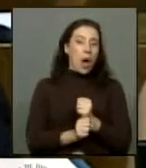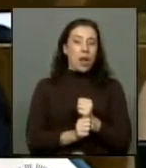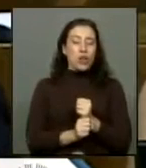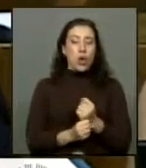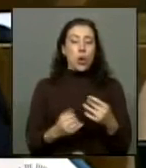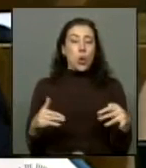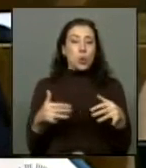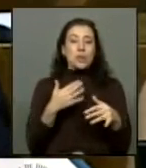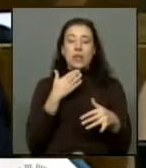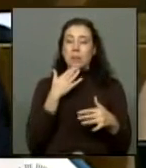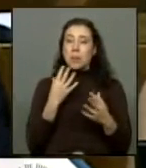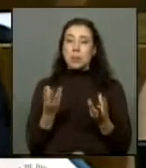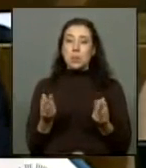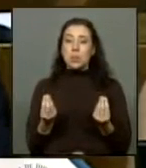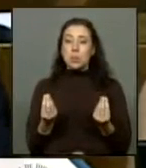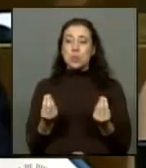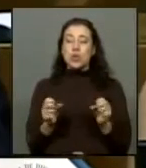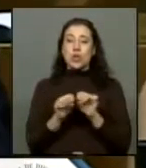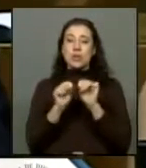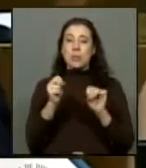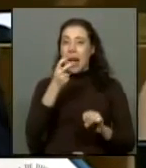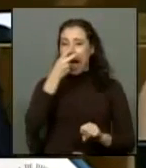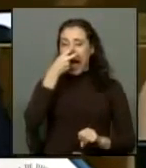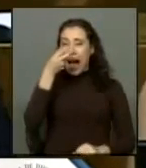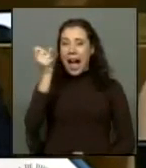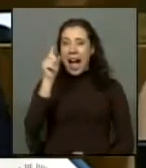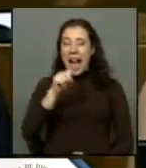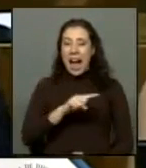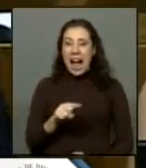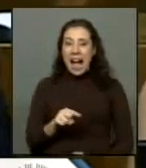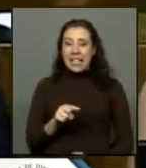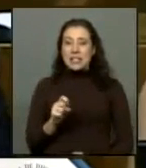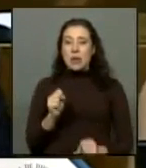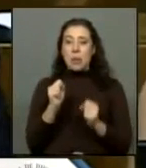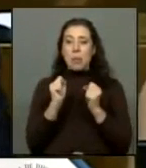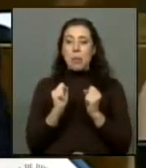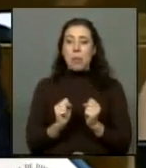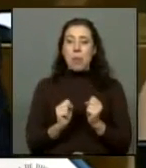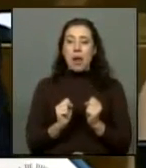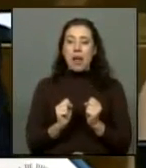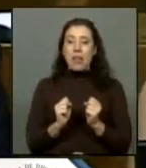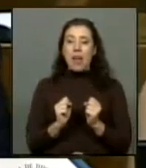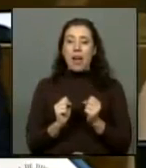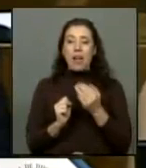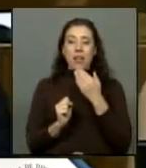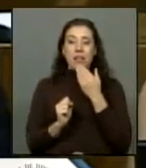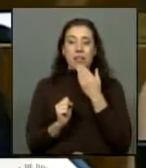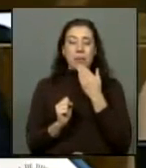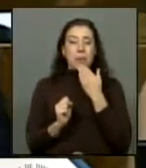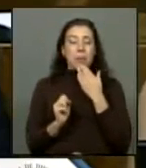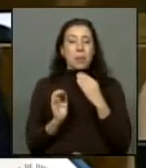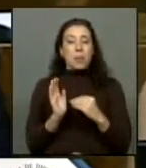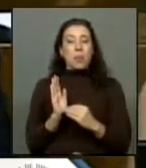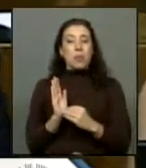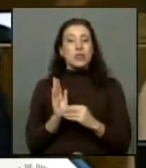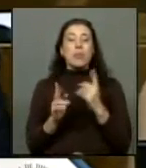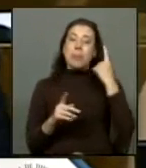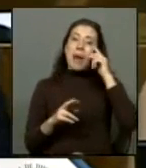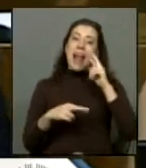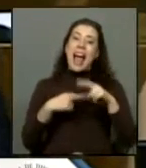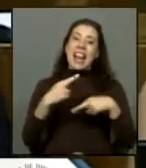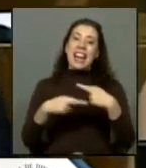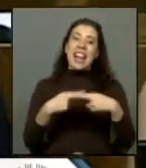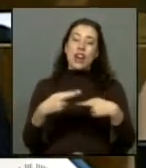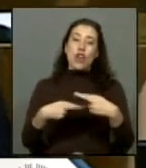utilizan también muchos de ellos sistemas de gas o de combustible puedan ser también objeto de ser considerados en la renovación del